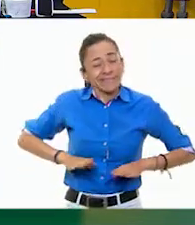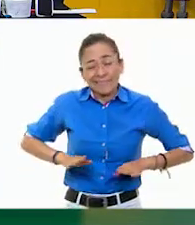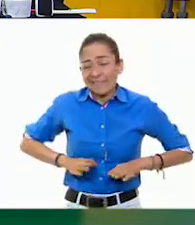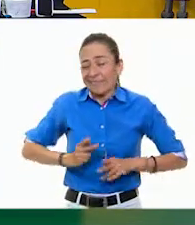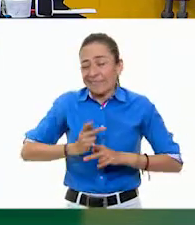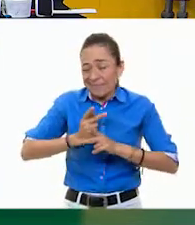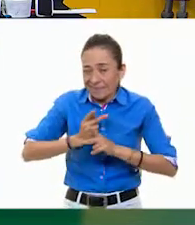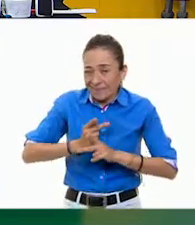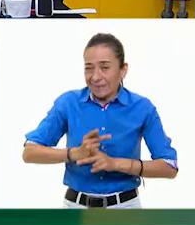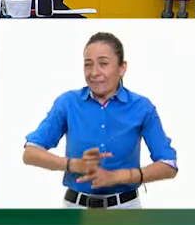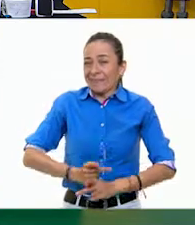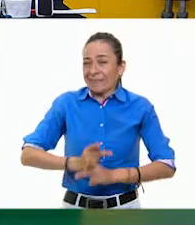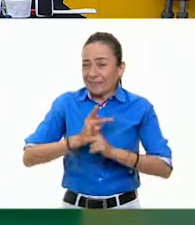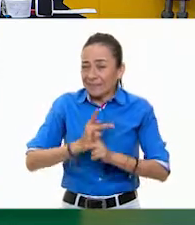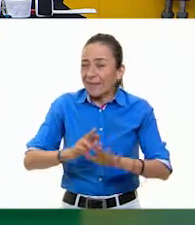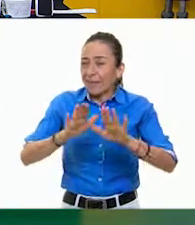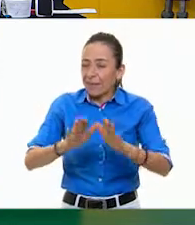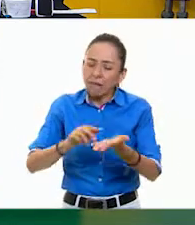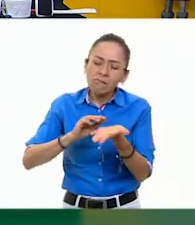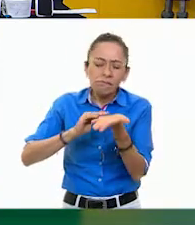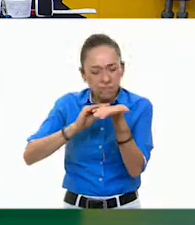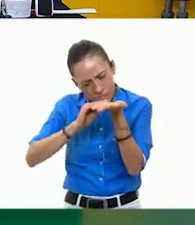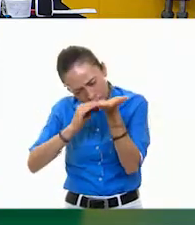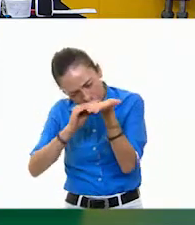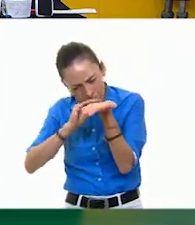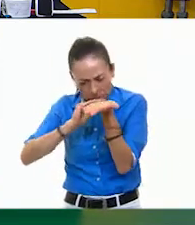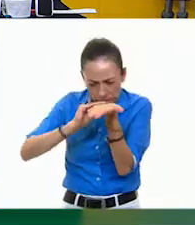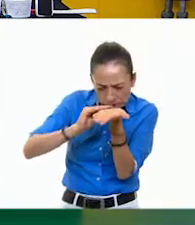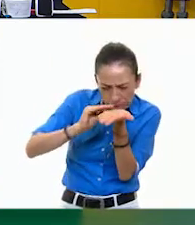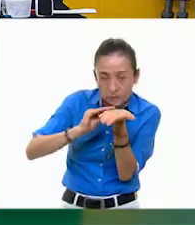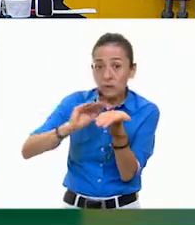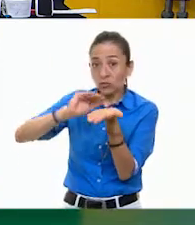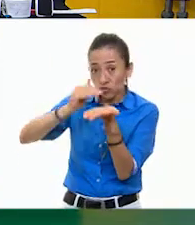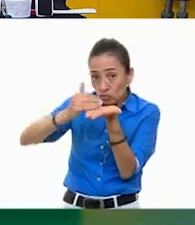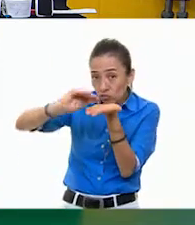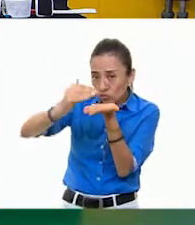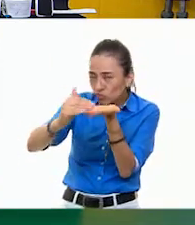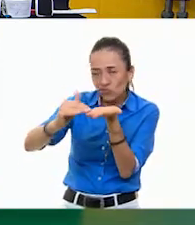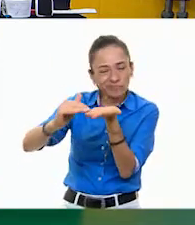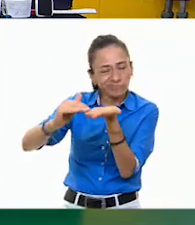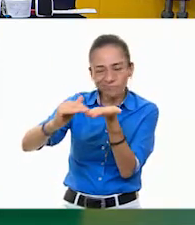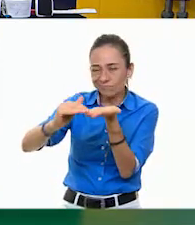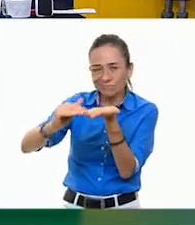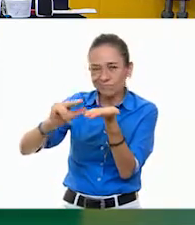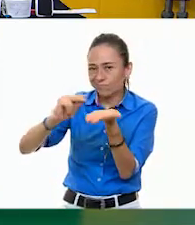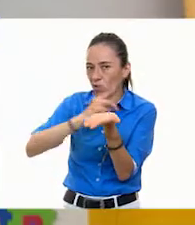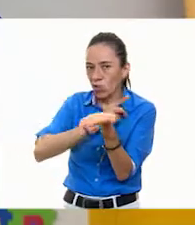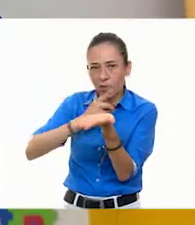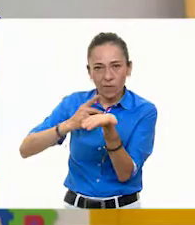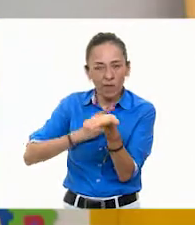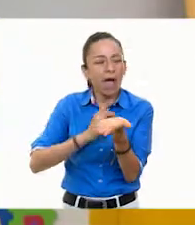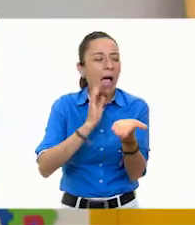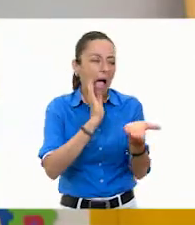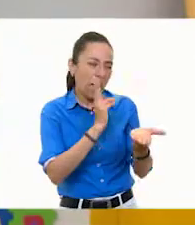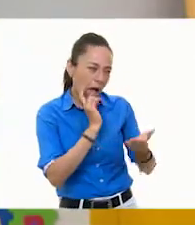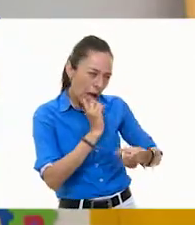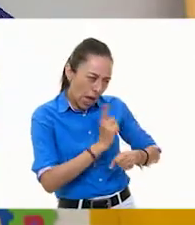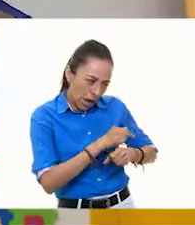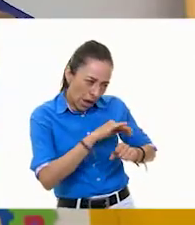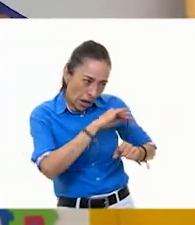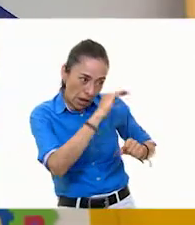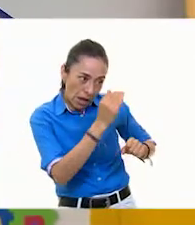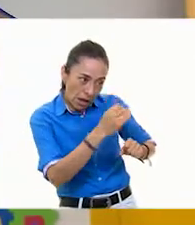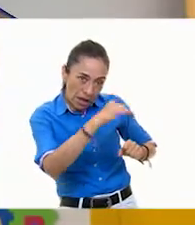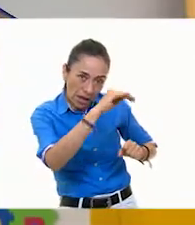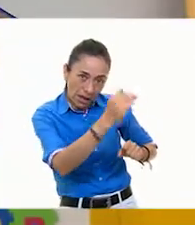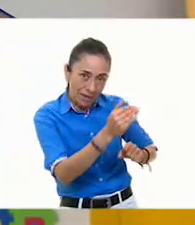para irla observando, que no queden montañitas. Sí, que no queden montañitas en nuestra plastilina. Y puedes hacer